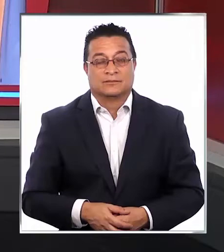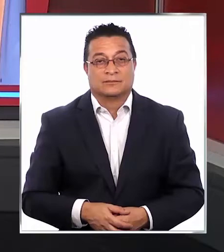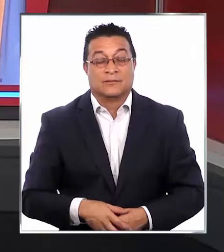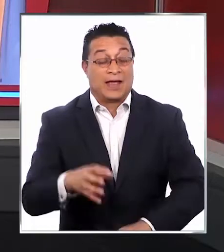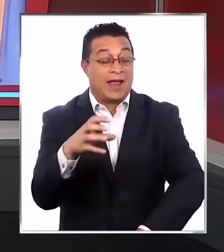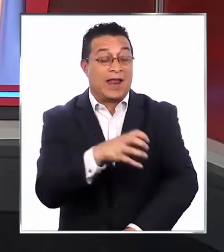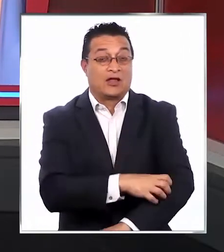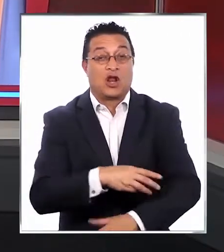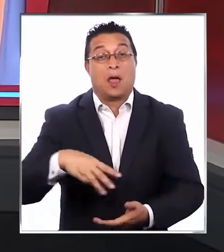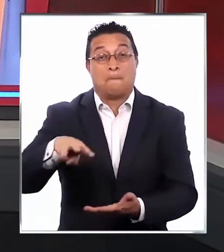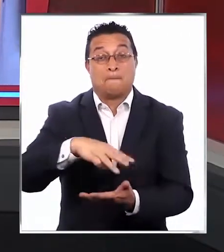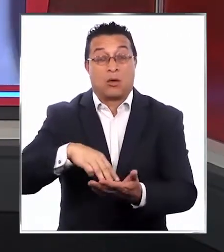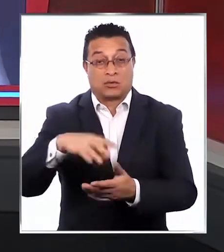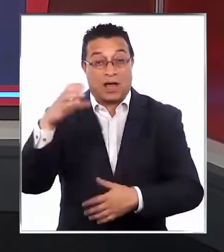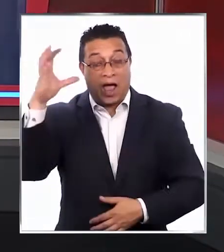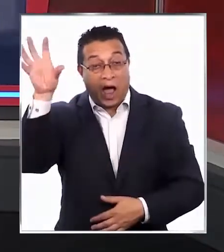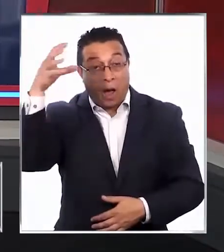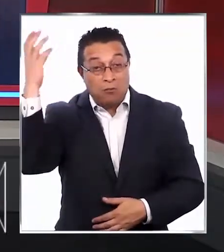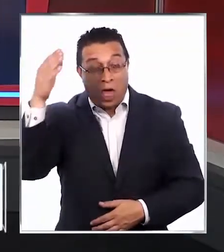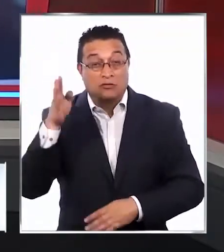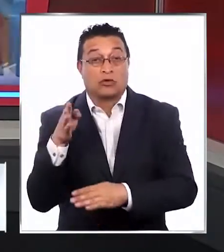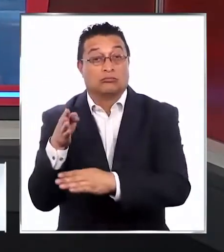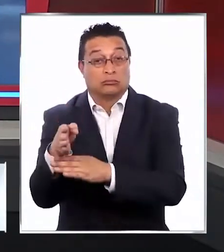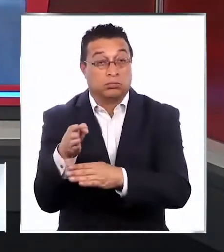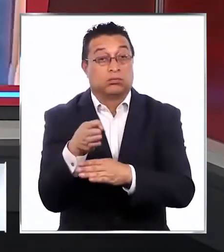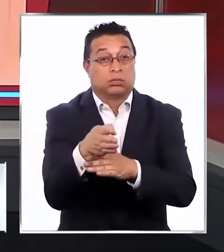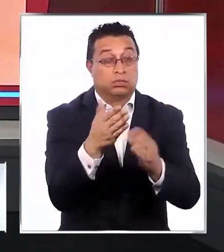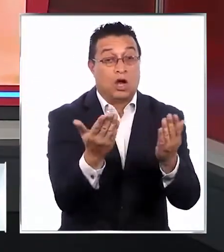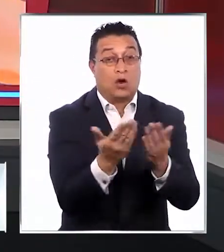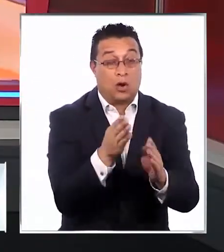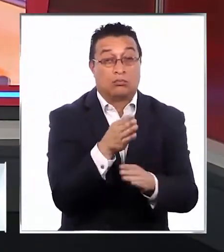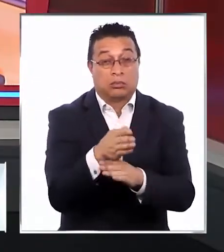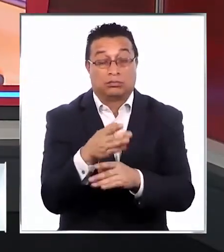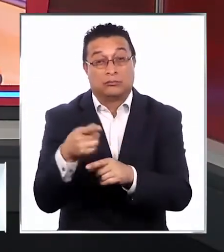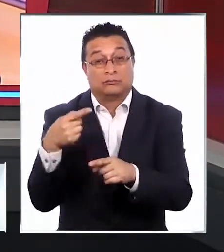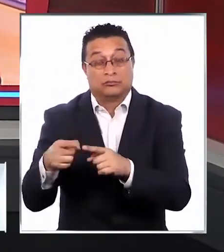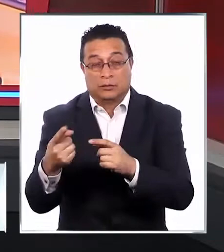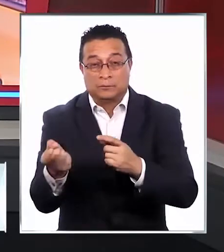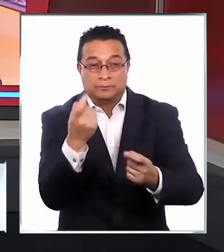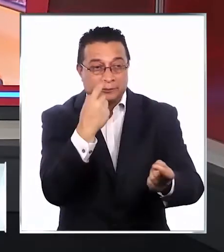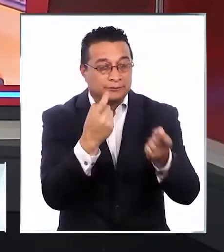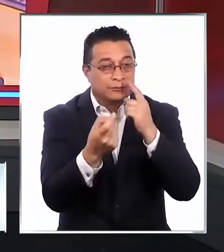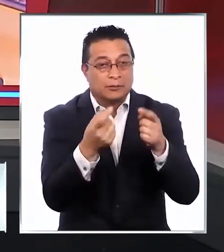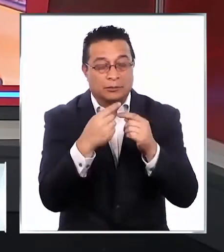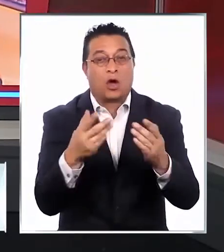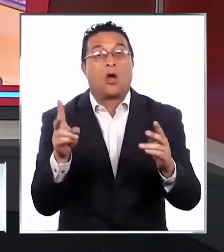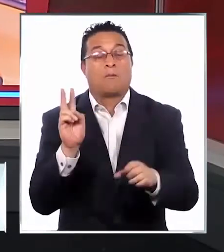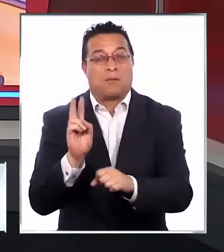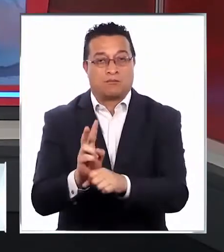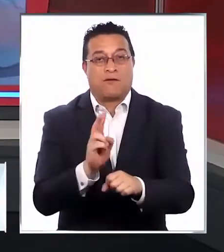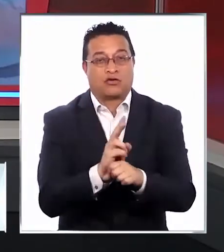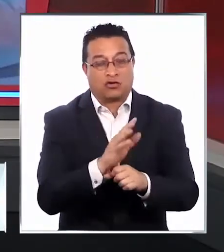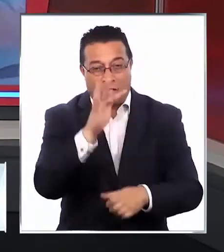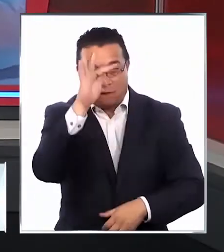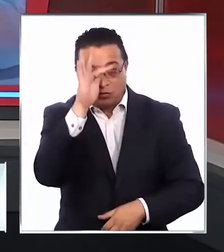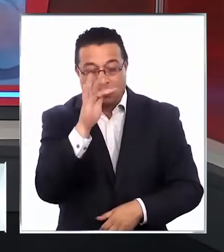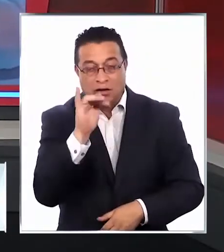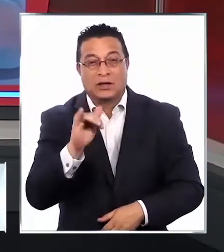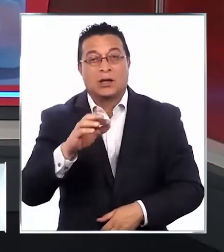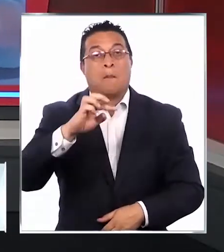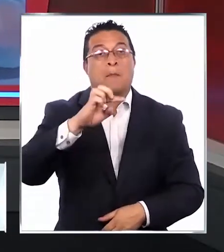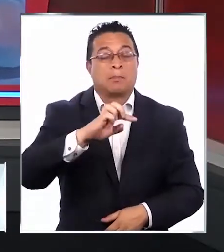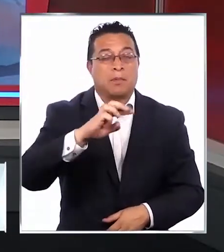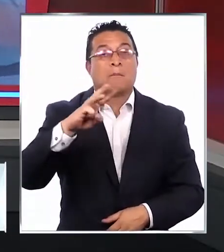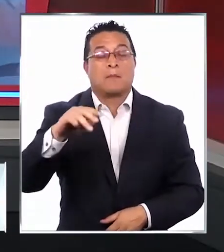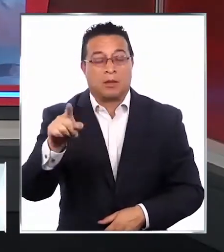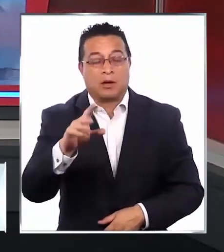En la región del Maule, una ambulancia móvil va a recorrer distintos colegios de la zona tomando exámenes PCR a los profesores, funcionarios y